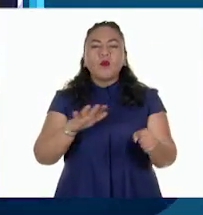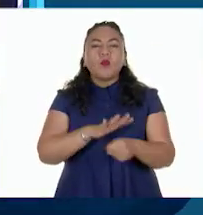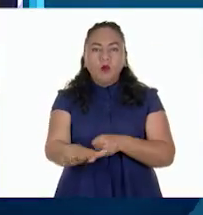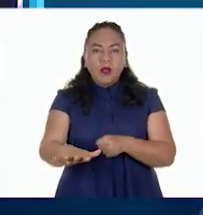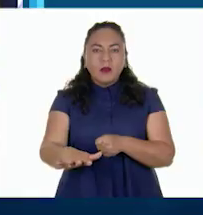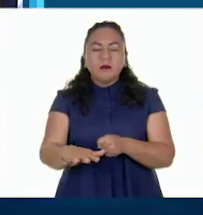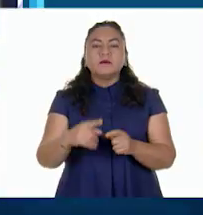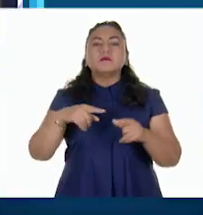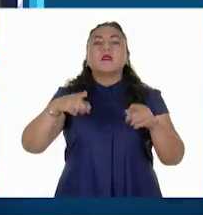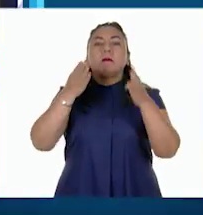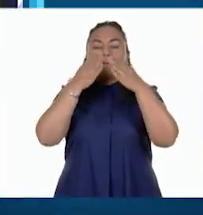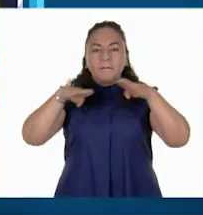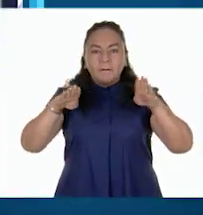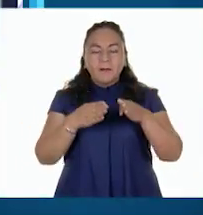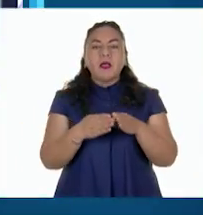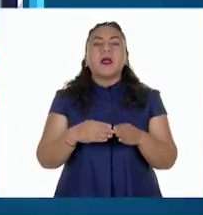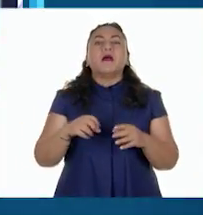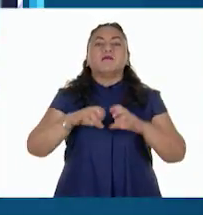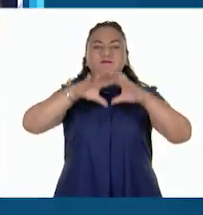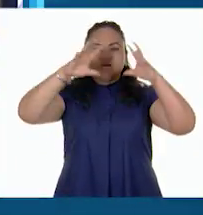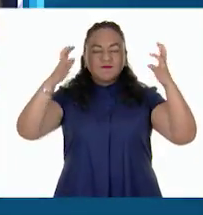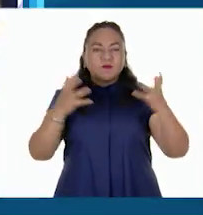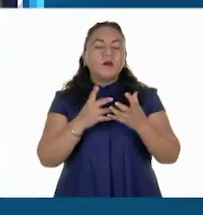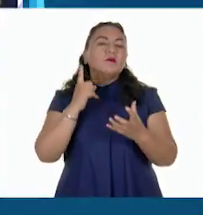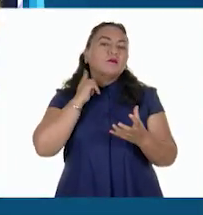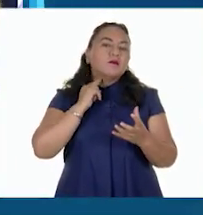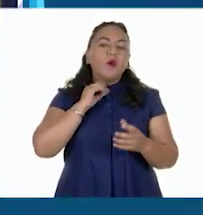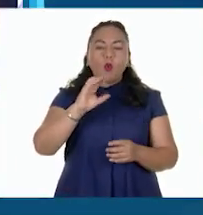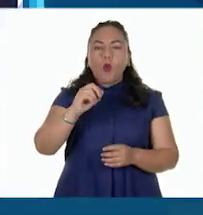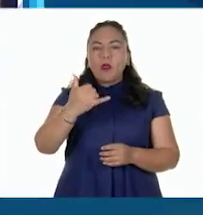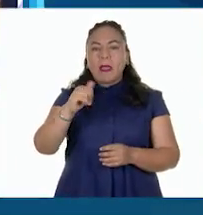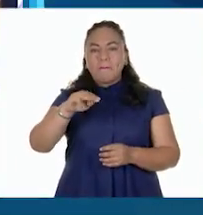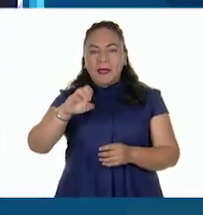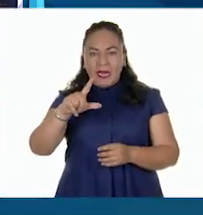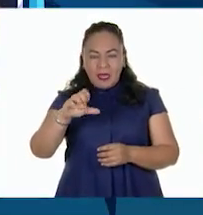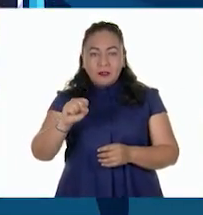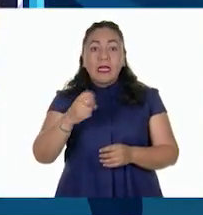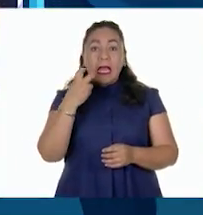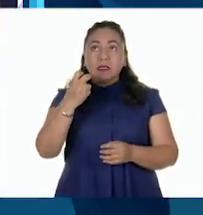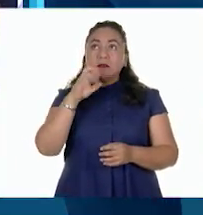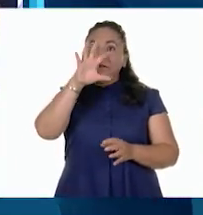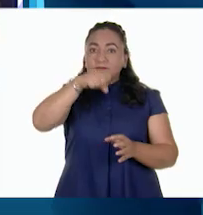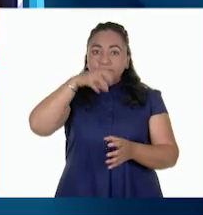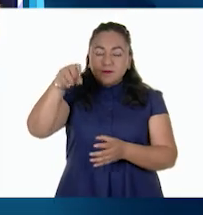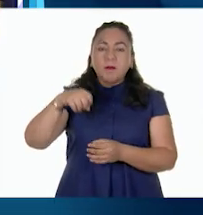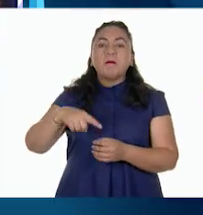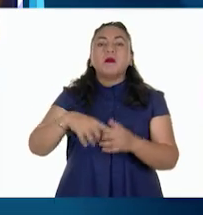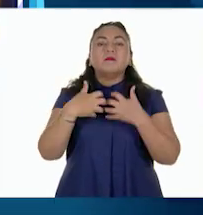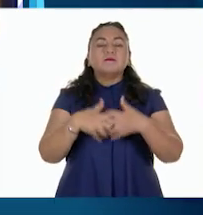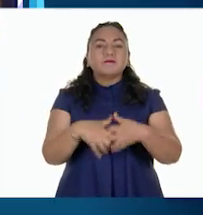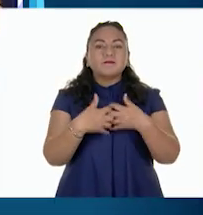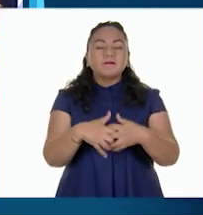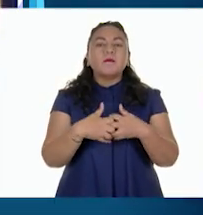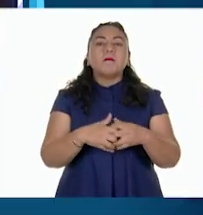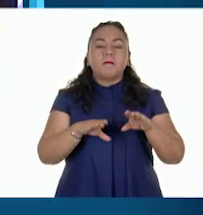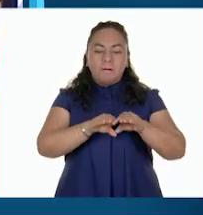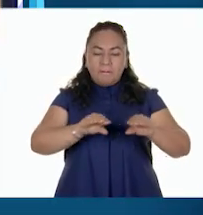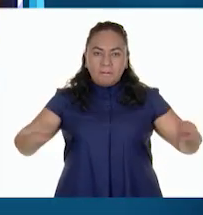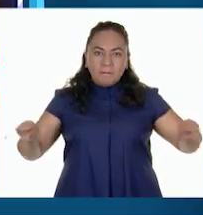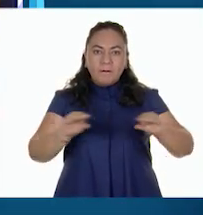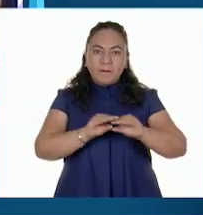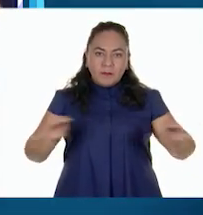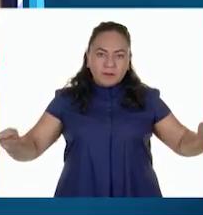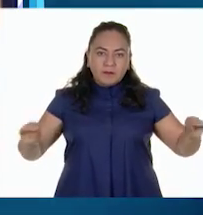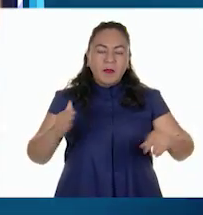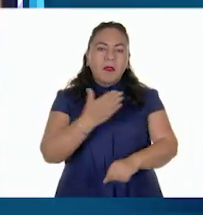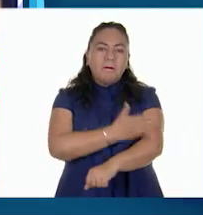pinos, encinos, cedros y oyameles, con las que se fabrican, entre otros productos, tablas, vigas